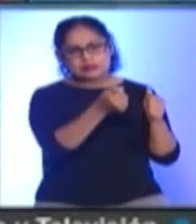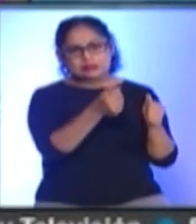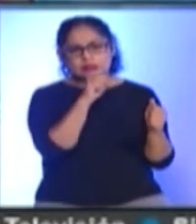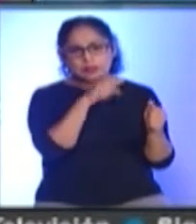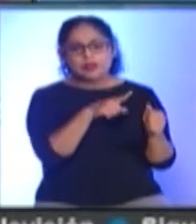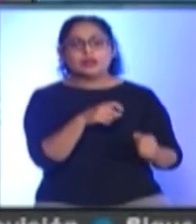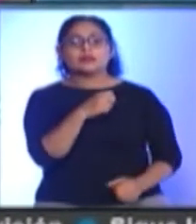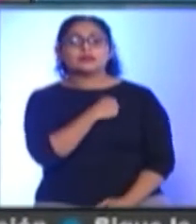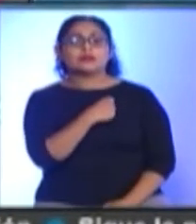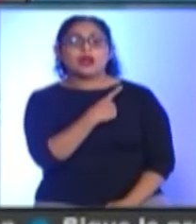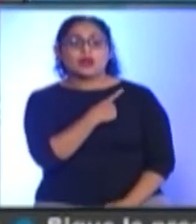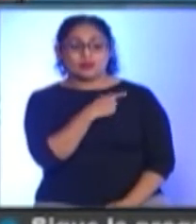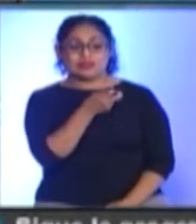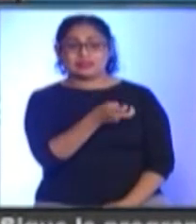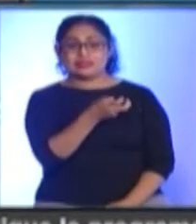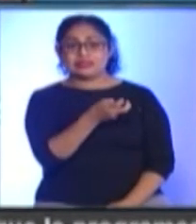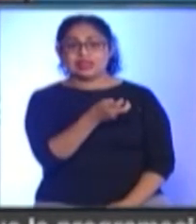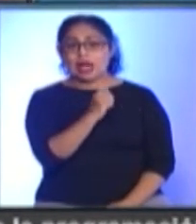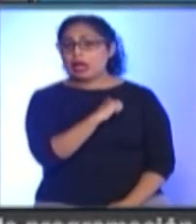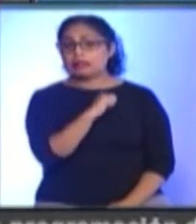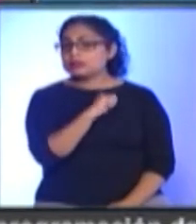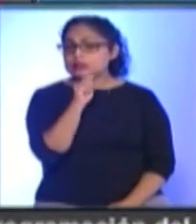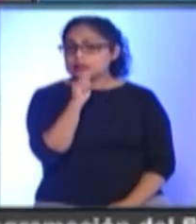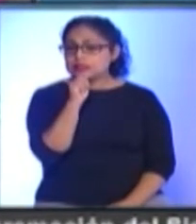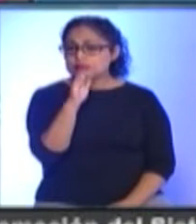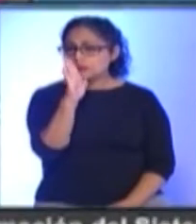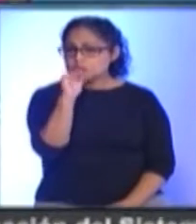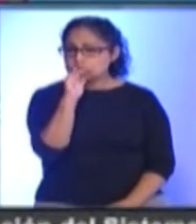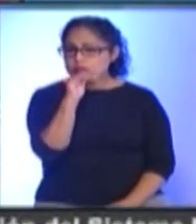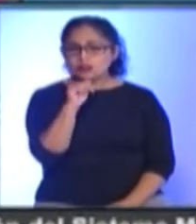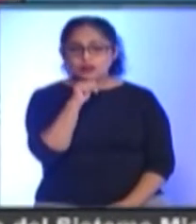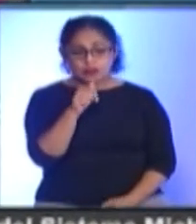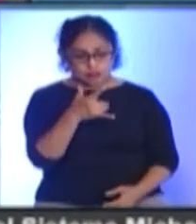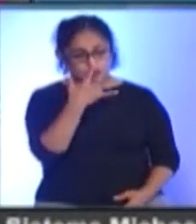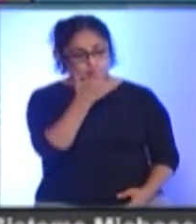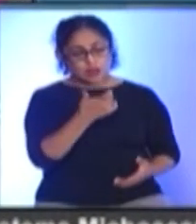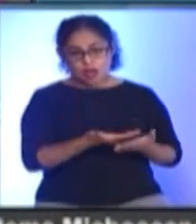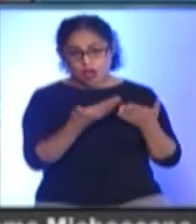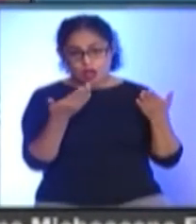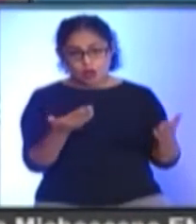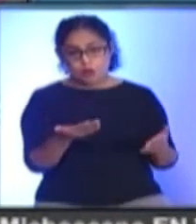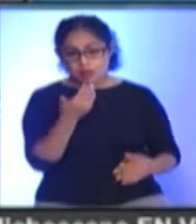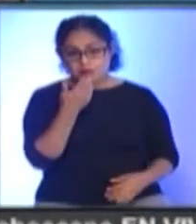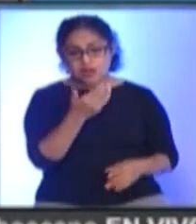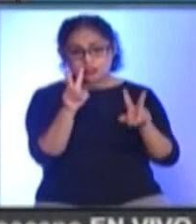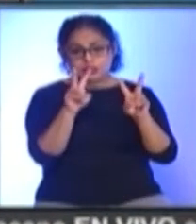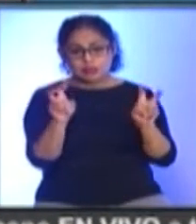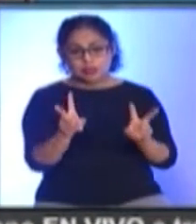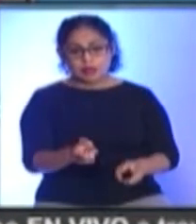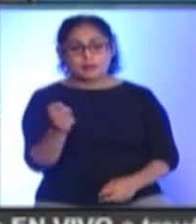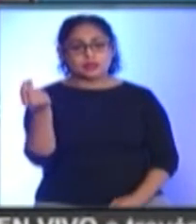salud Que es un eje Que no habíamos manejado En agendas anteriores Pues ahora lo ponemos Como un tema prioritario